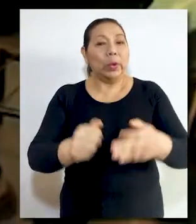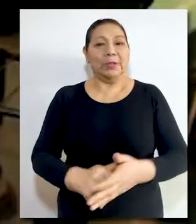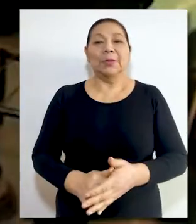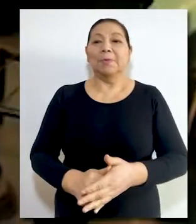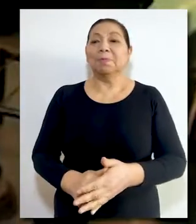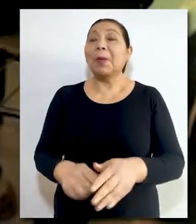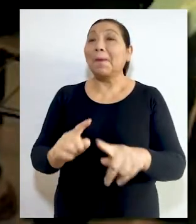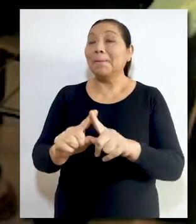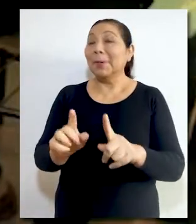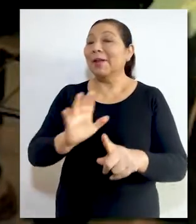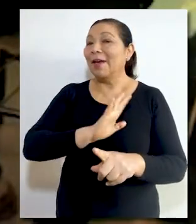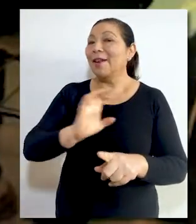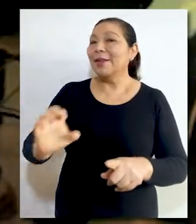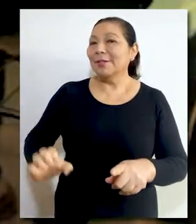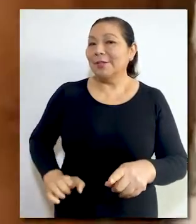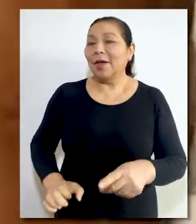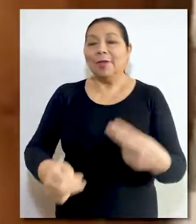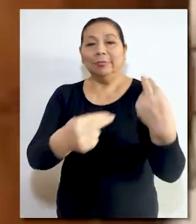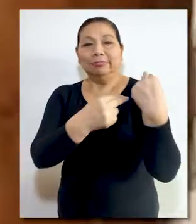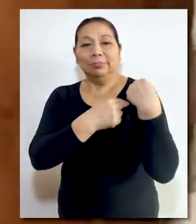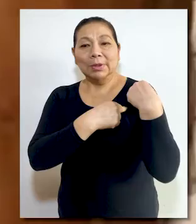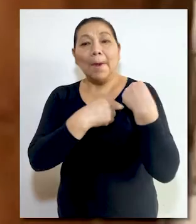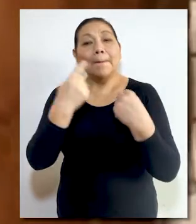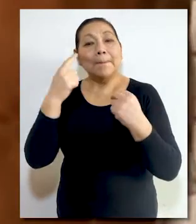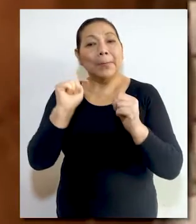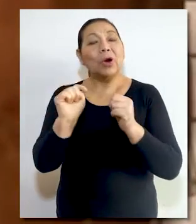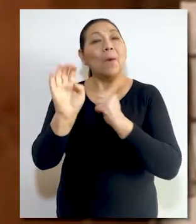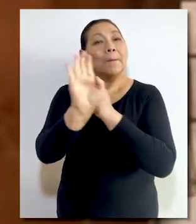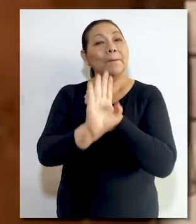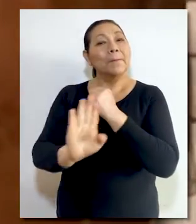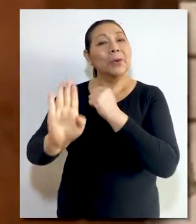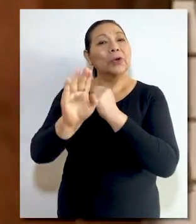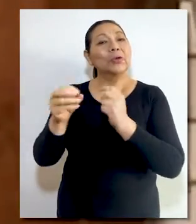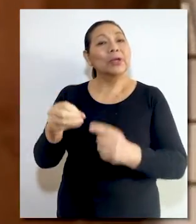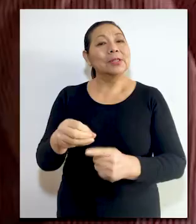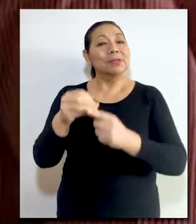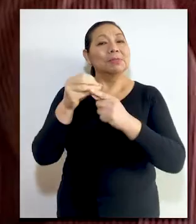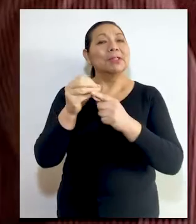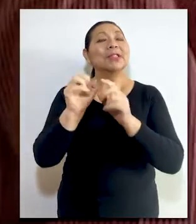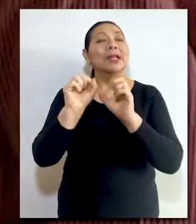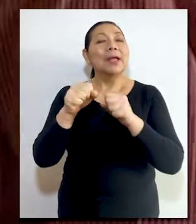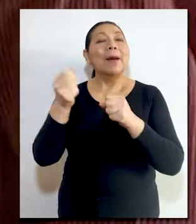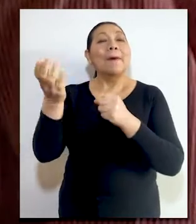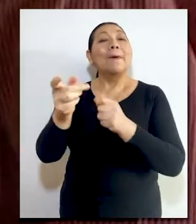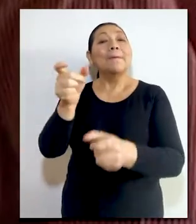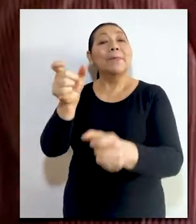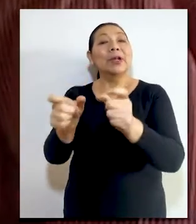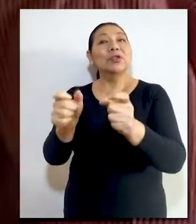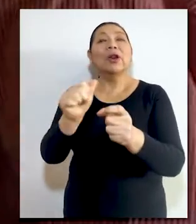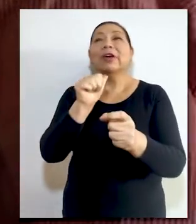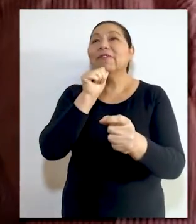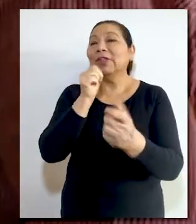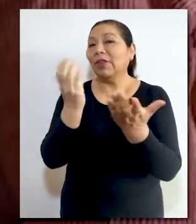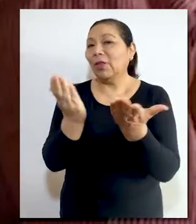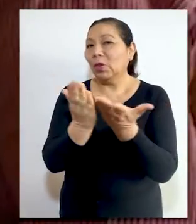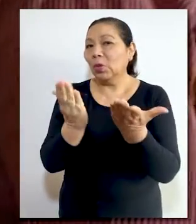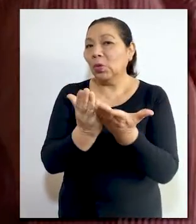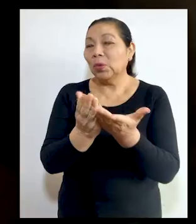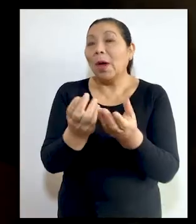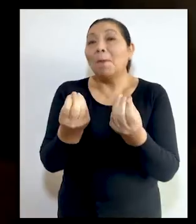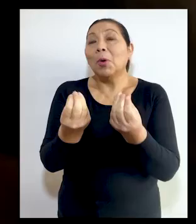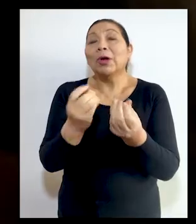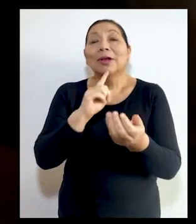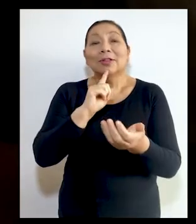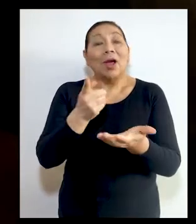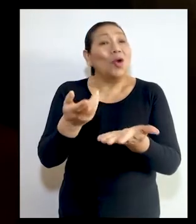Agrega que el Estado tiene la obligación de procurar una protección especialmente garantista a las personas analfabetas, porque